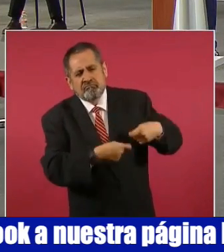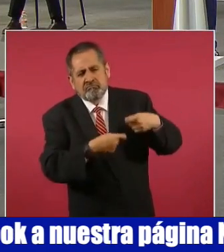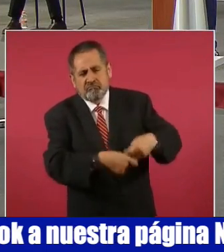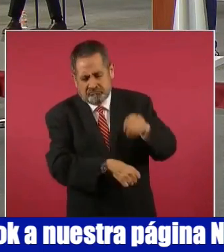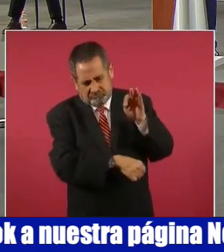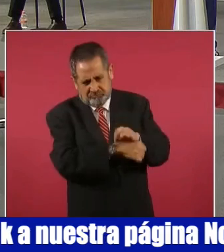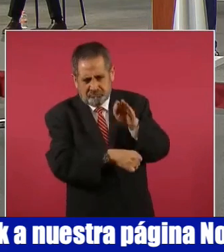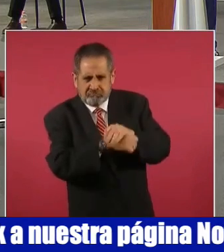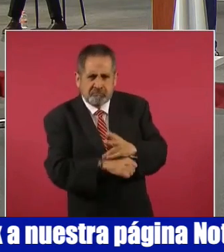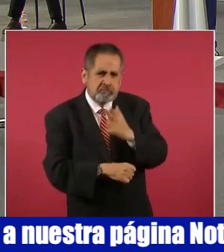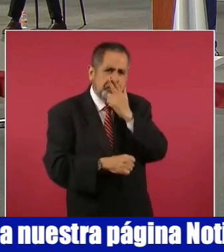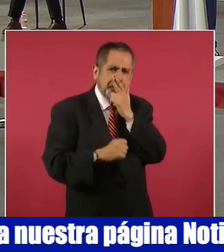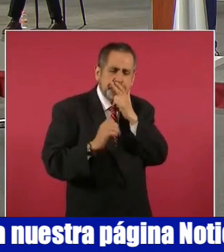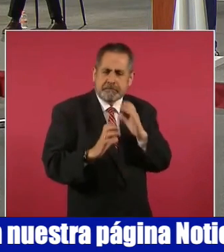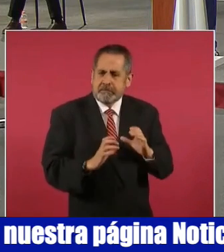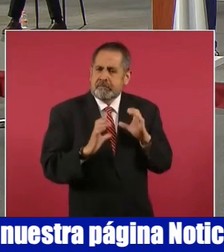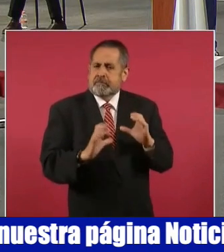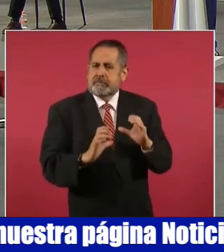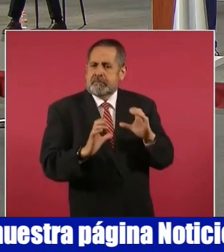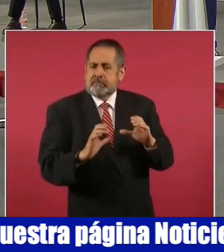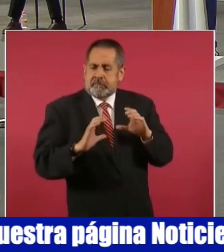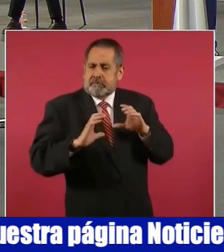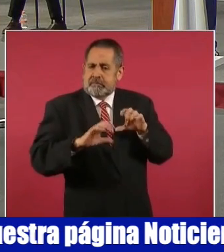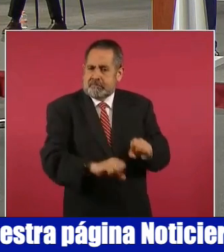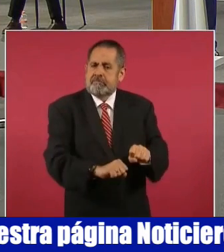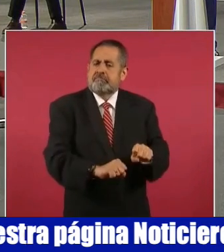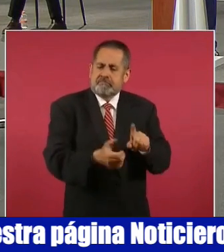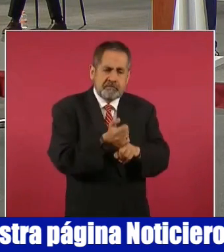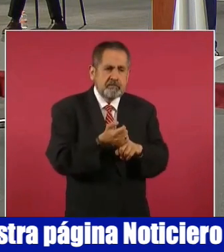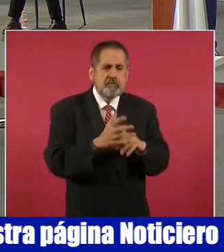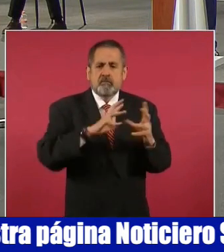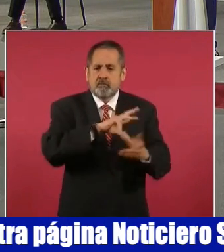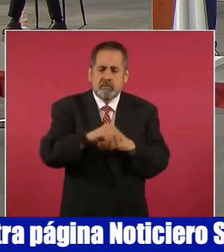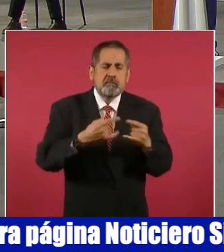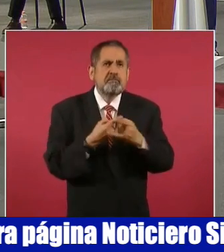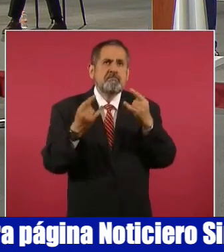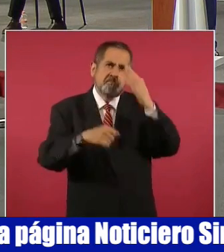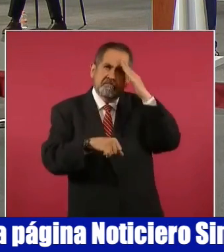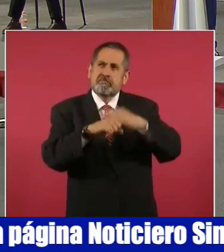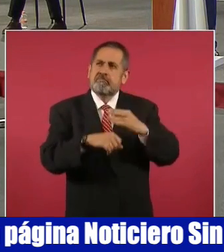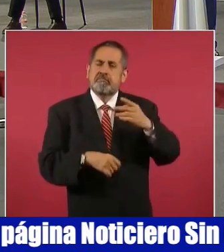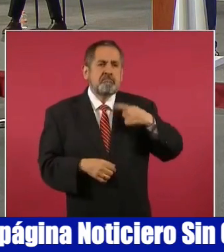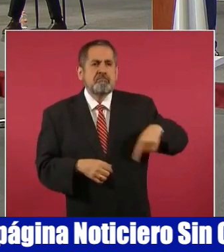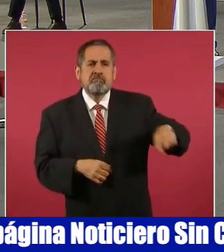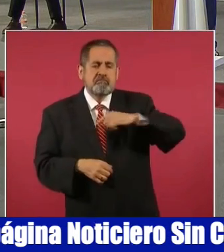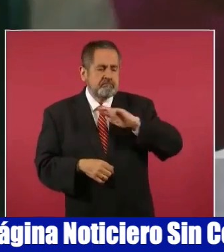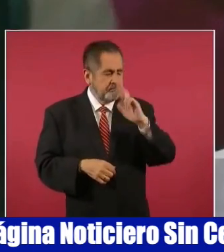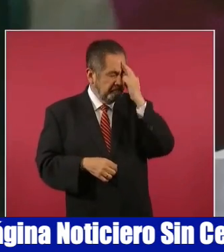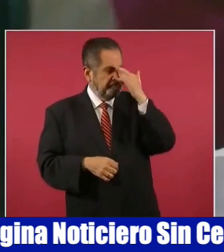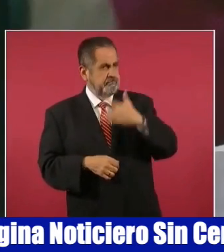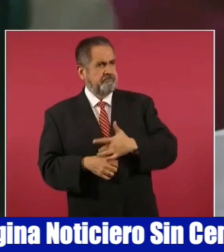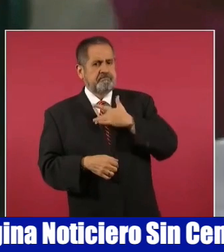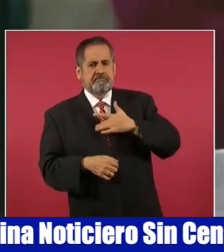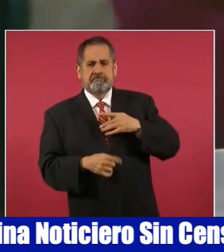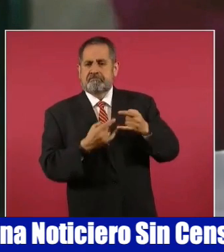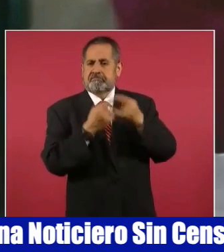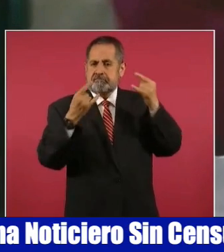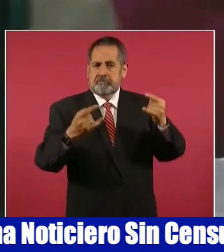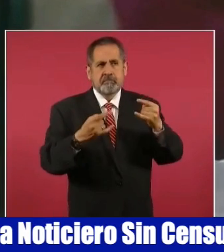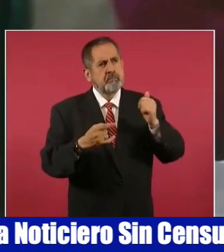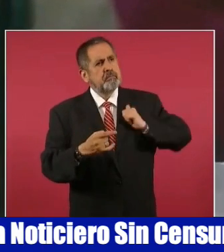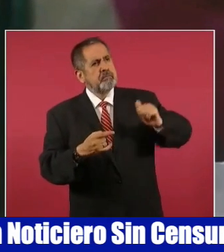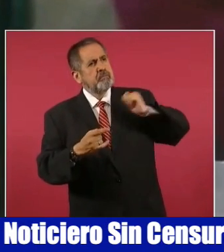cuidarlo, protegerlo y recuperar la memoria histórica nacional, de dónde